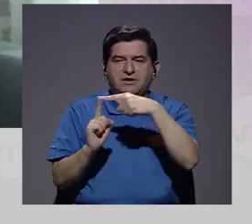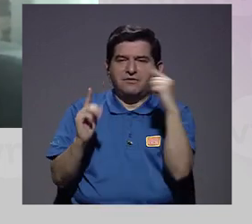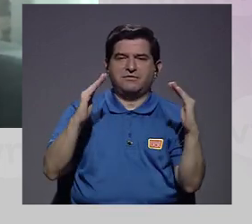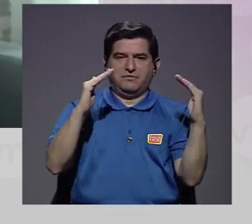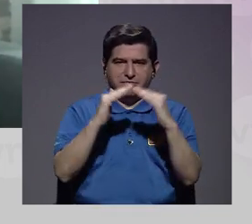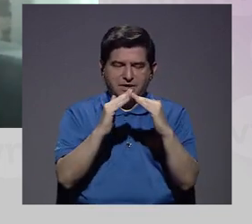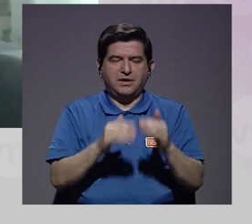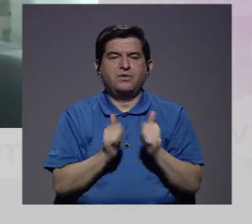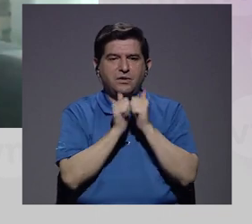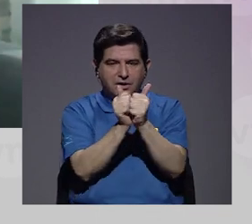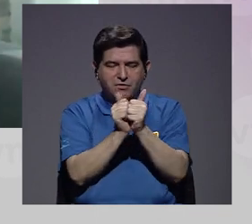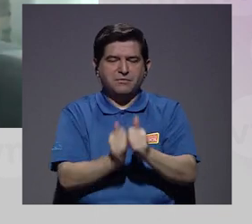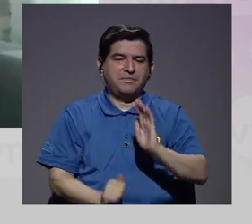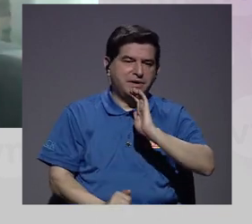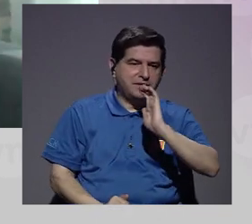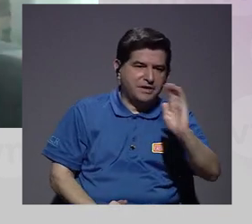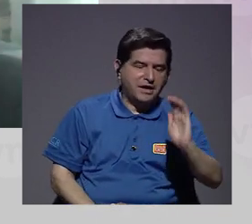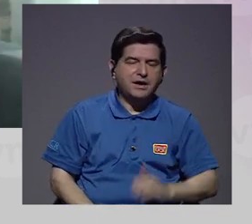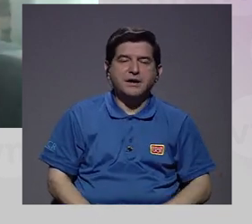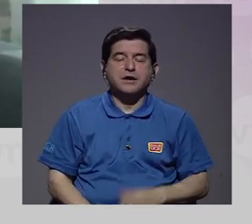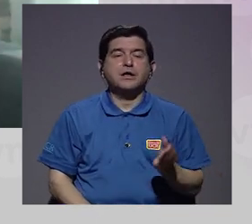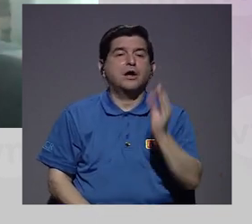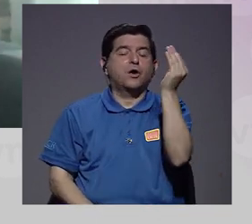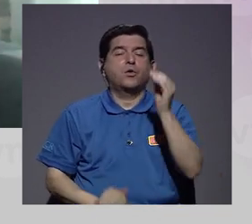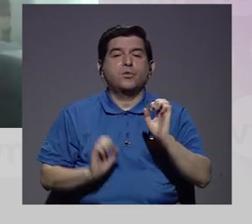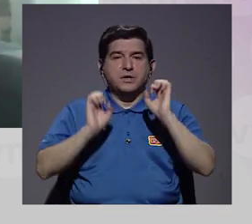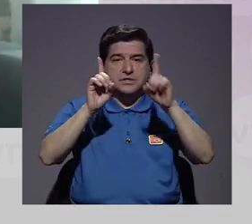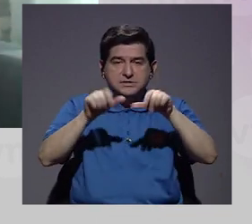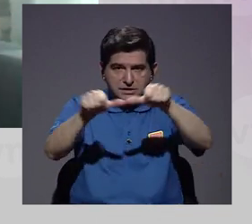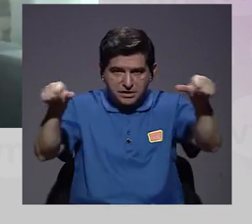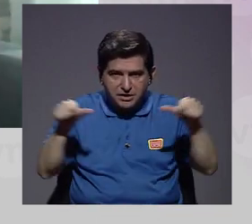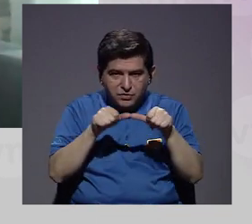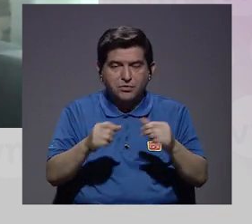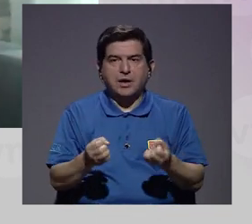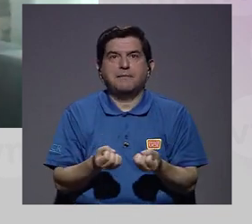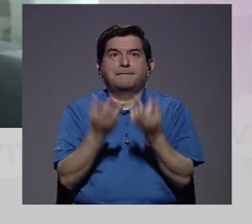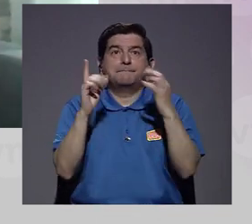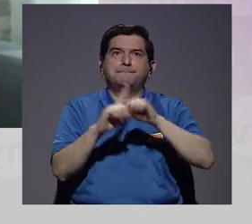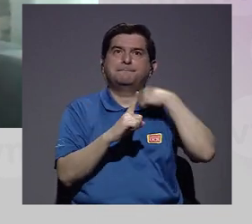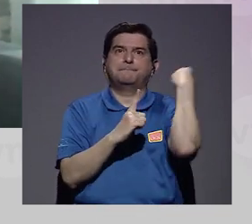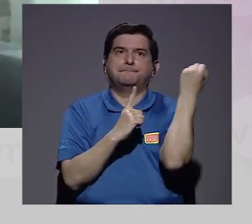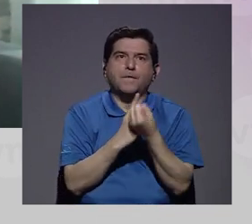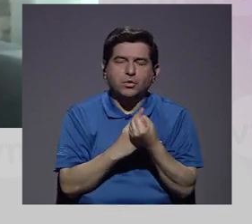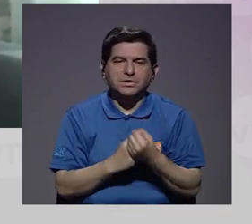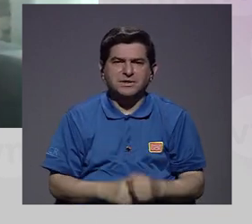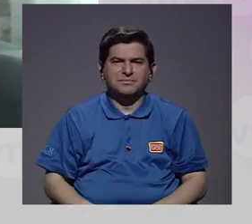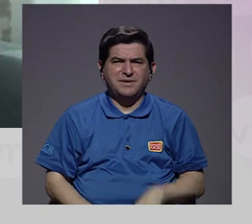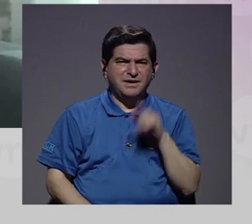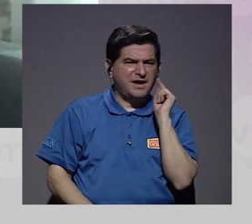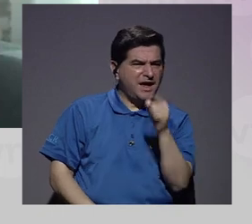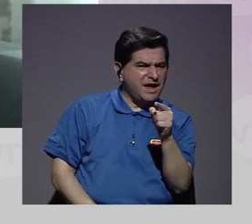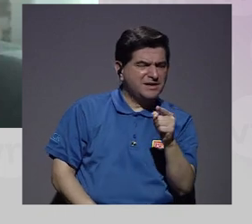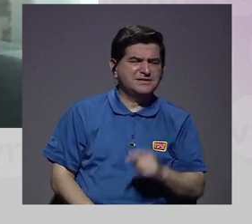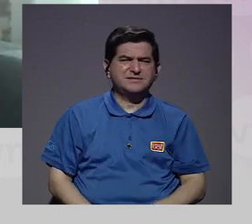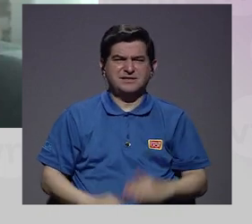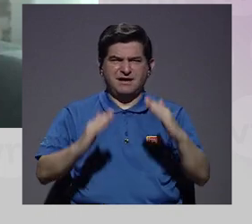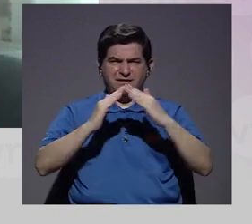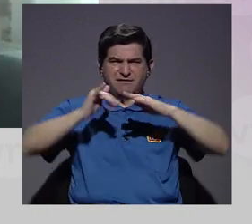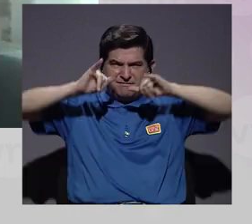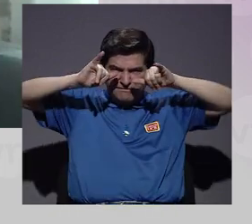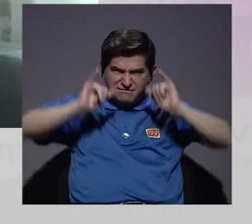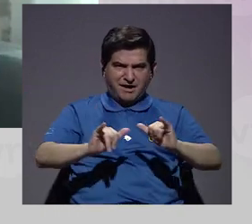teletrabajo, acompañar a los chicos adolescentes en lo educativo, o un montón de situaciones. Entonces, ese quedarse en casa